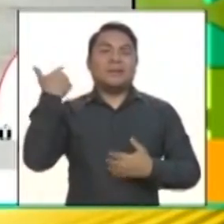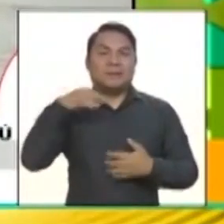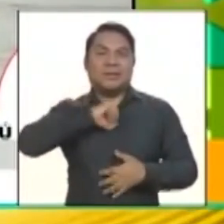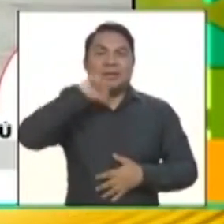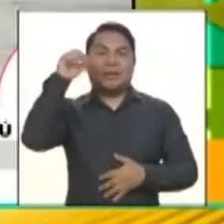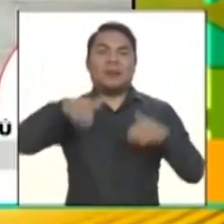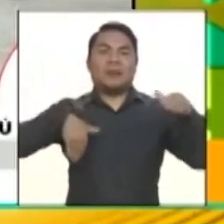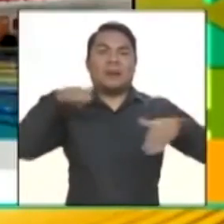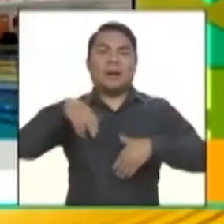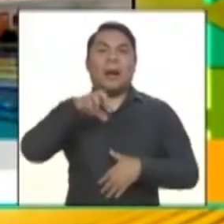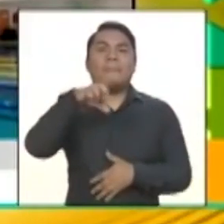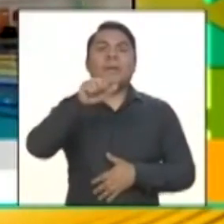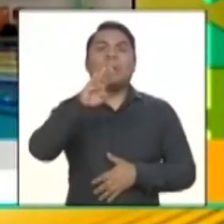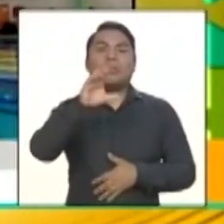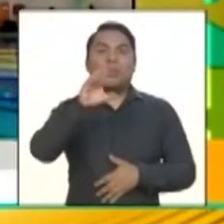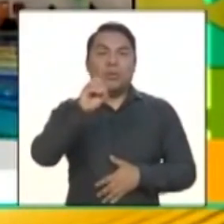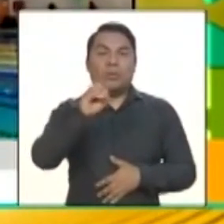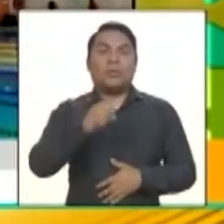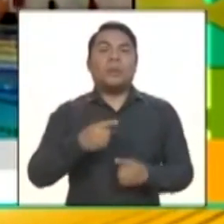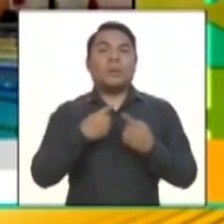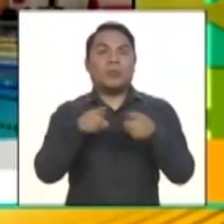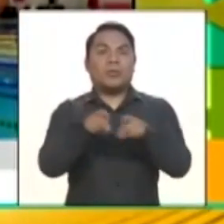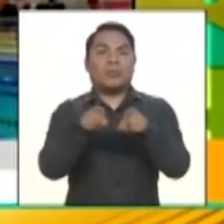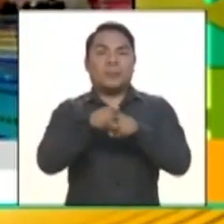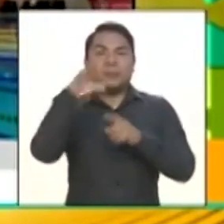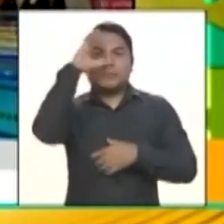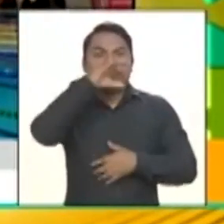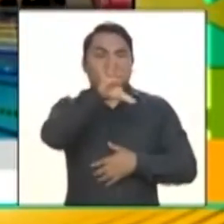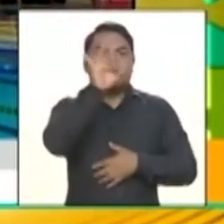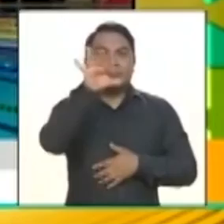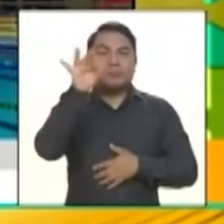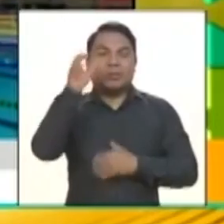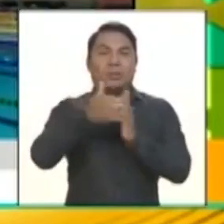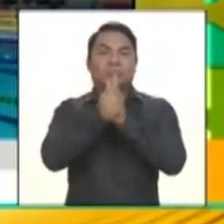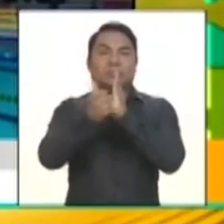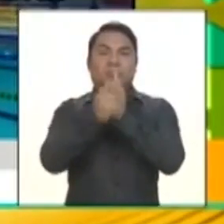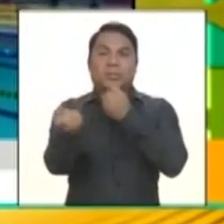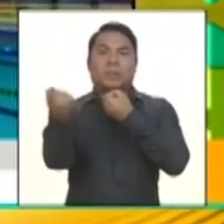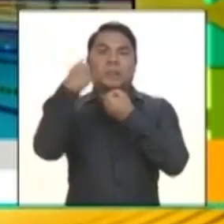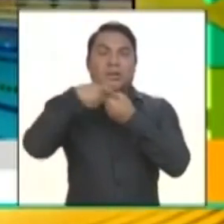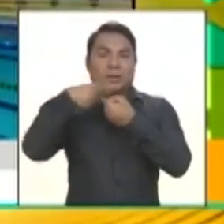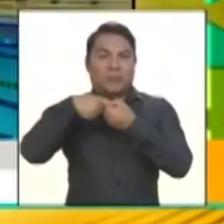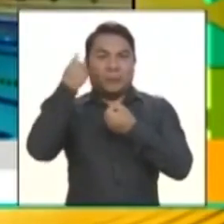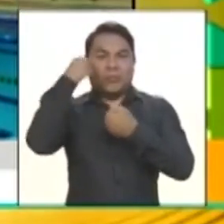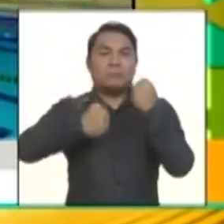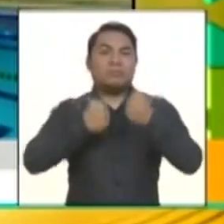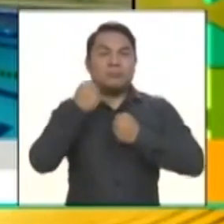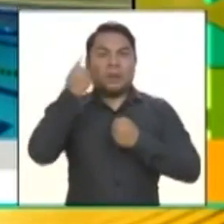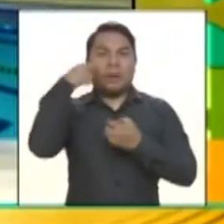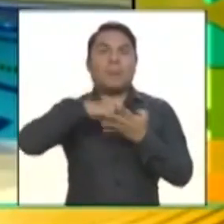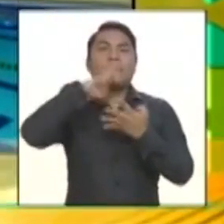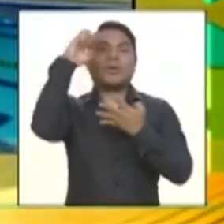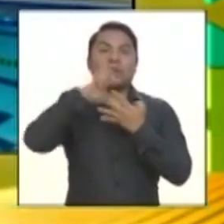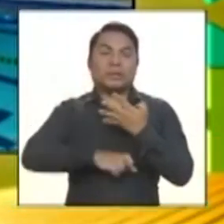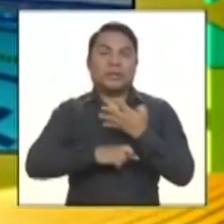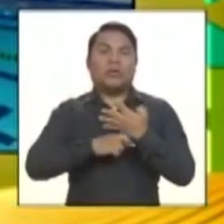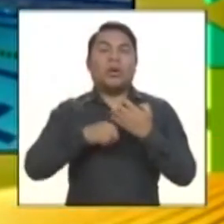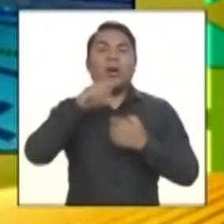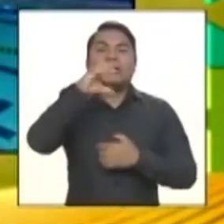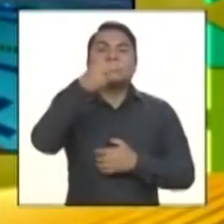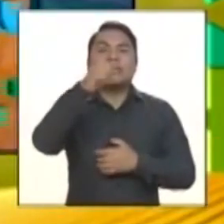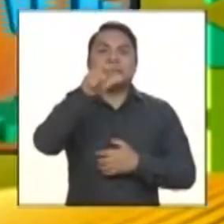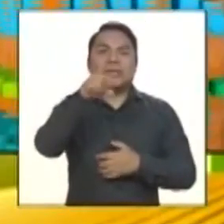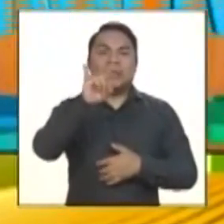Pedro Pablo de Vinatea. También se busca talentos para que participen del programa atlético denominado Proyecto Chaski.